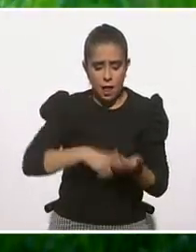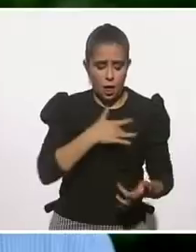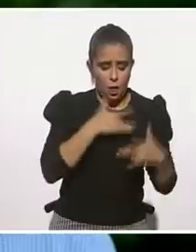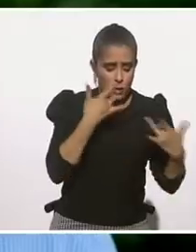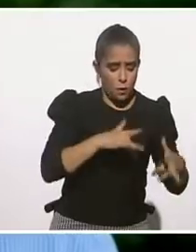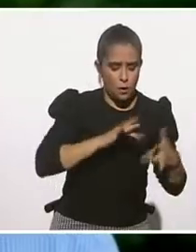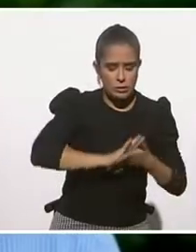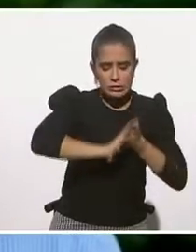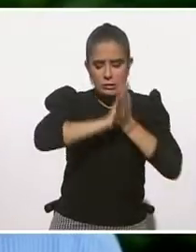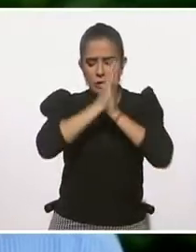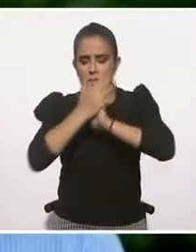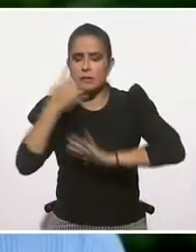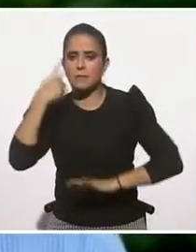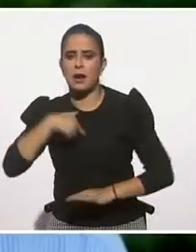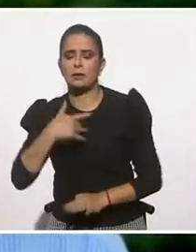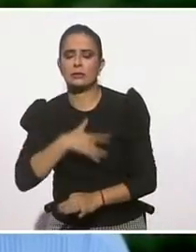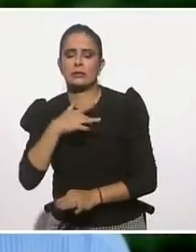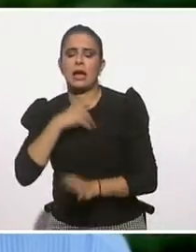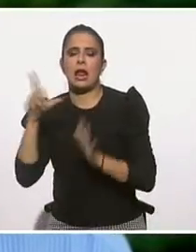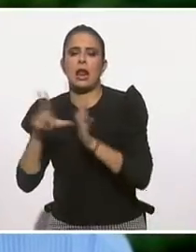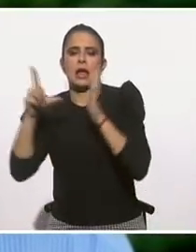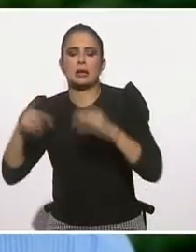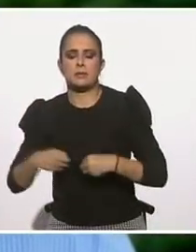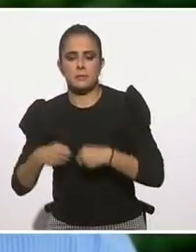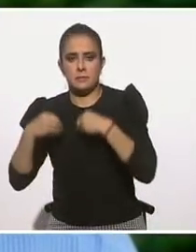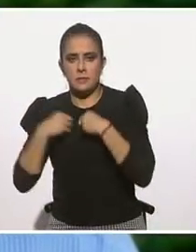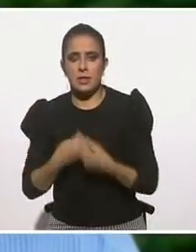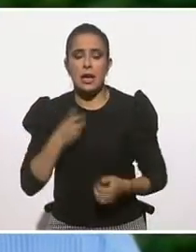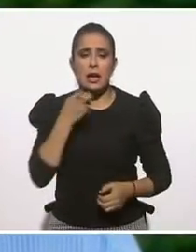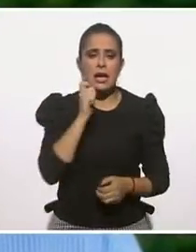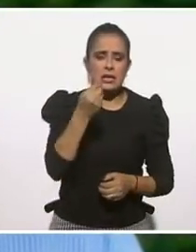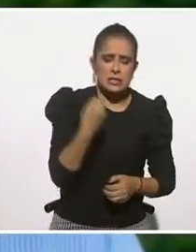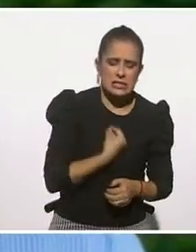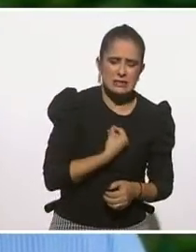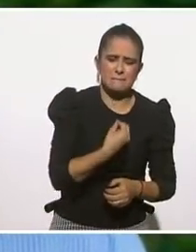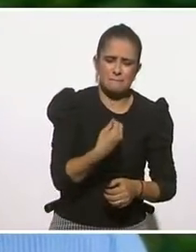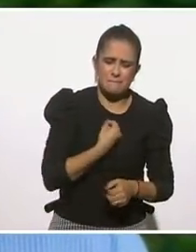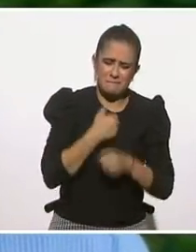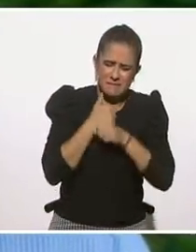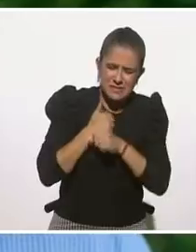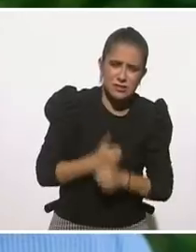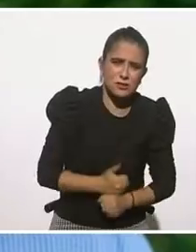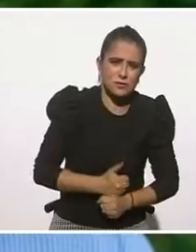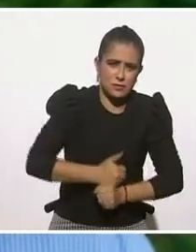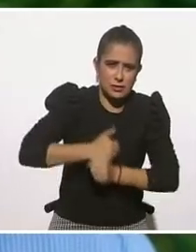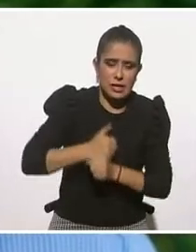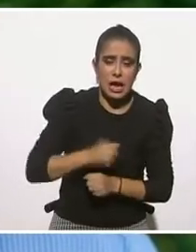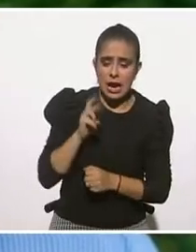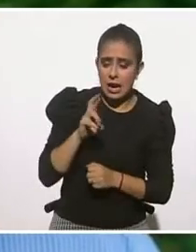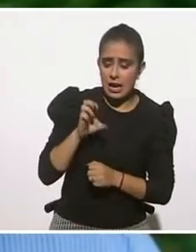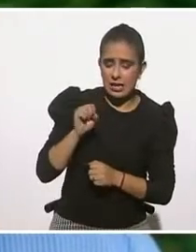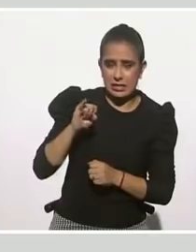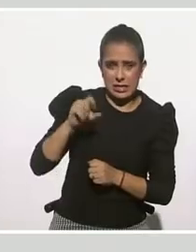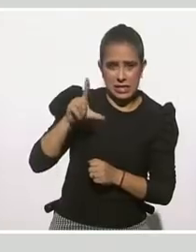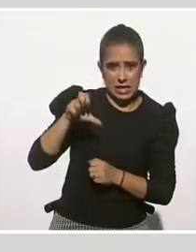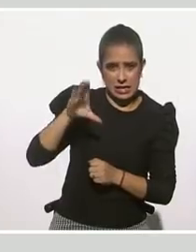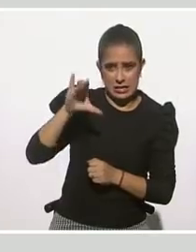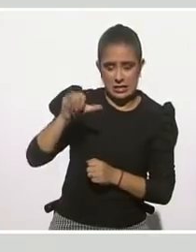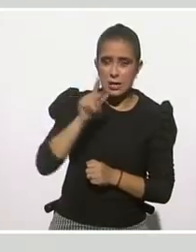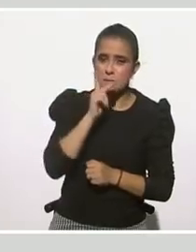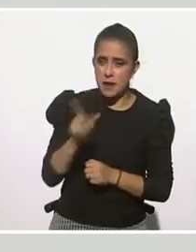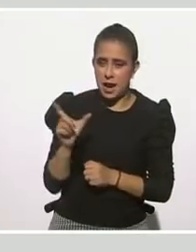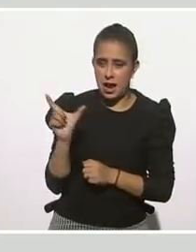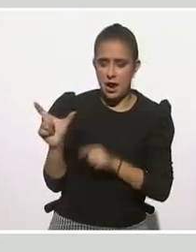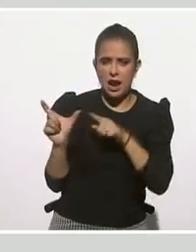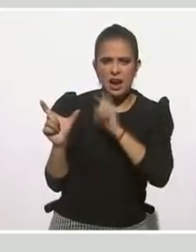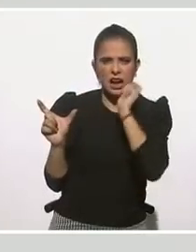sentido. Según él, este vocablo expresa la resistencia al sufrimiento. El término resiliencia intenta